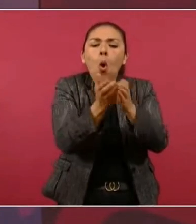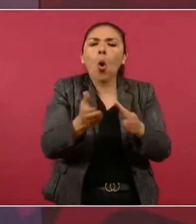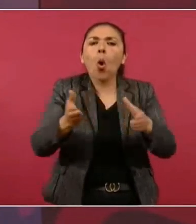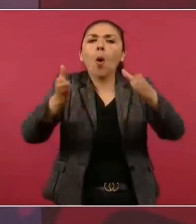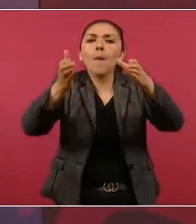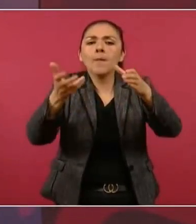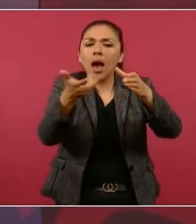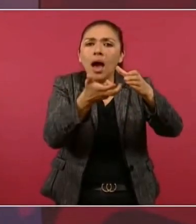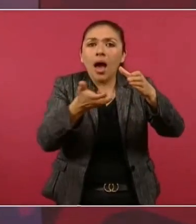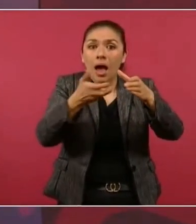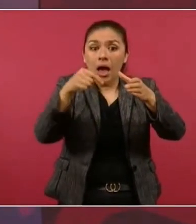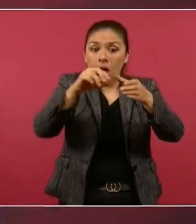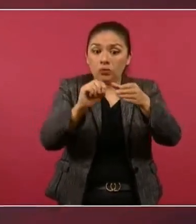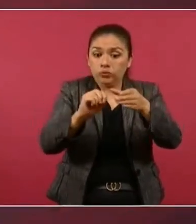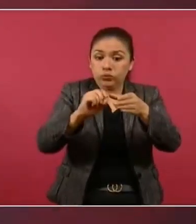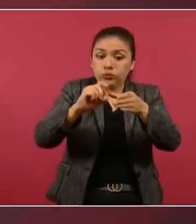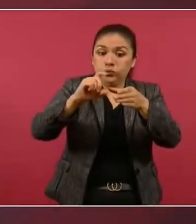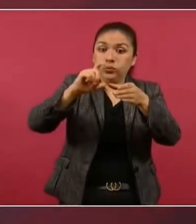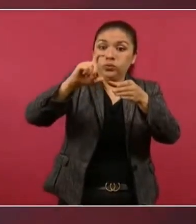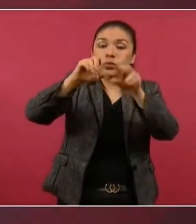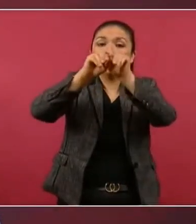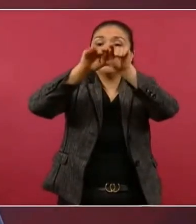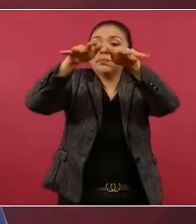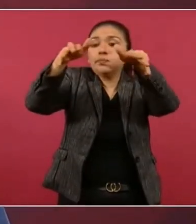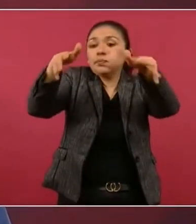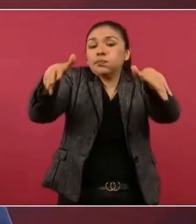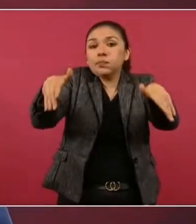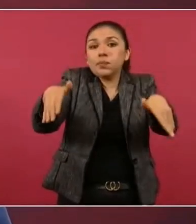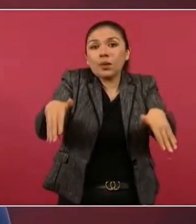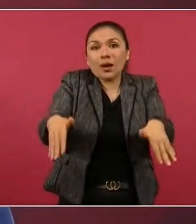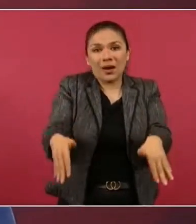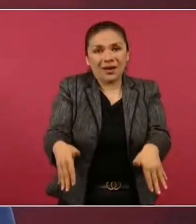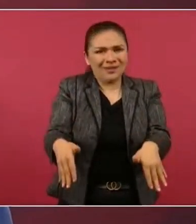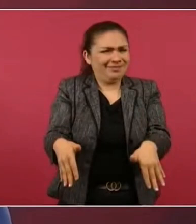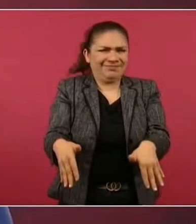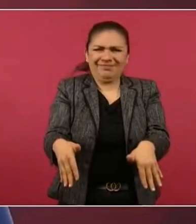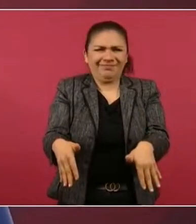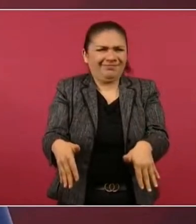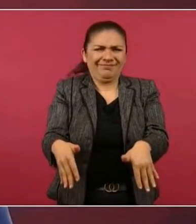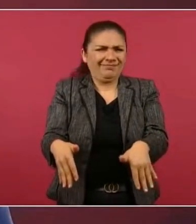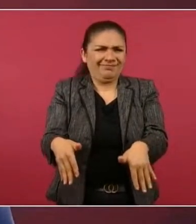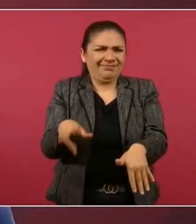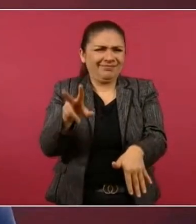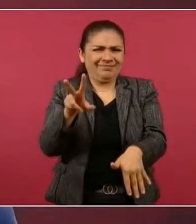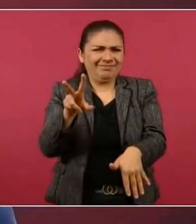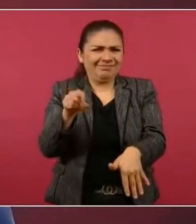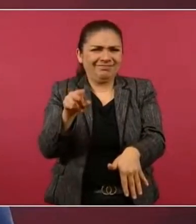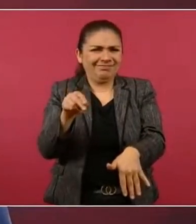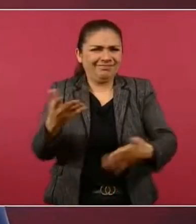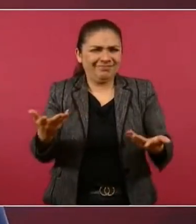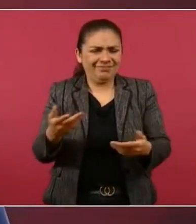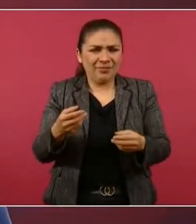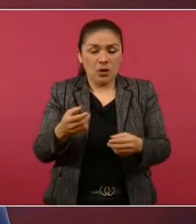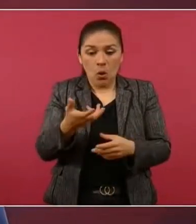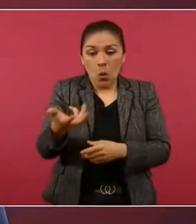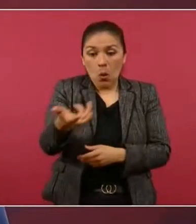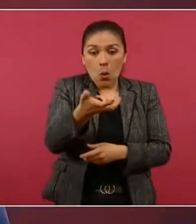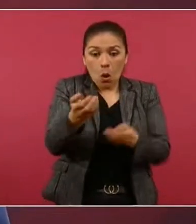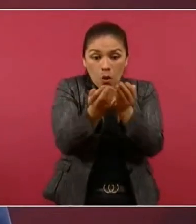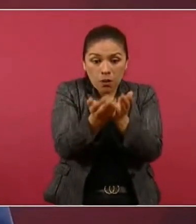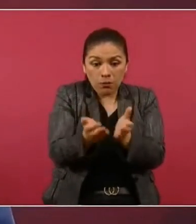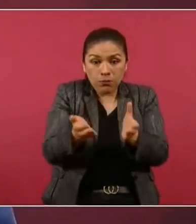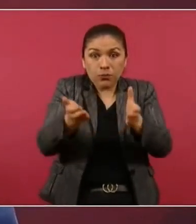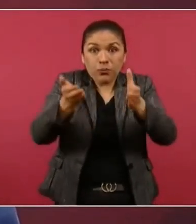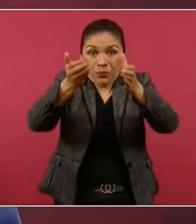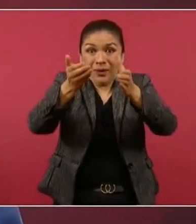Se llena la copa y se derrama. No. Se llenaba la copa y ponían otra